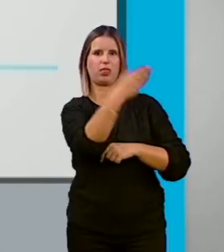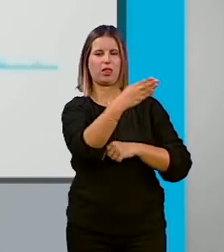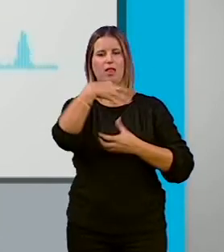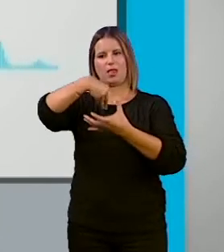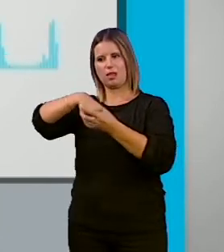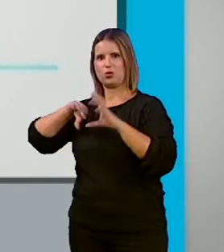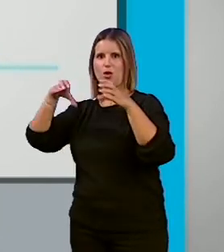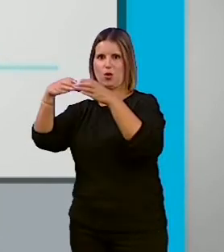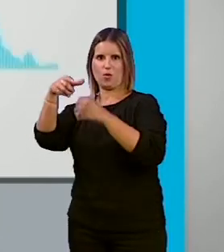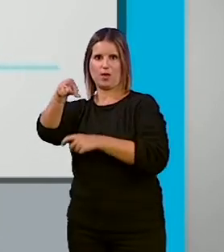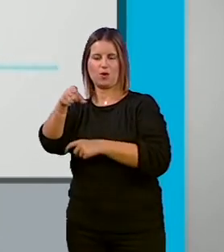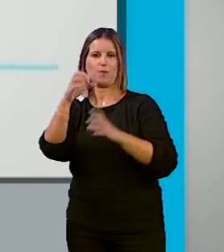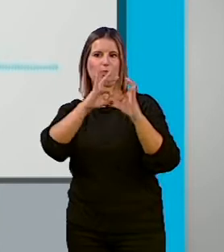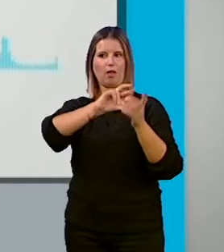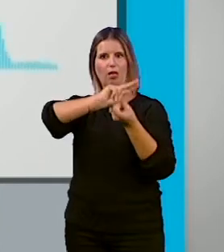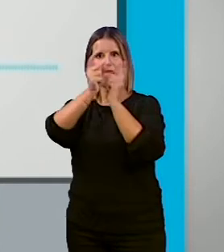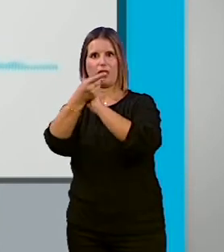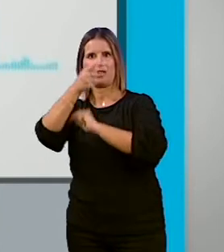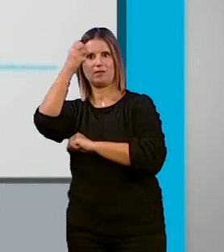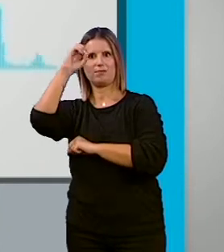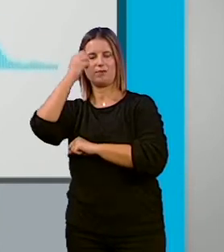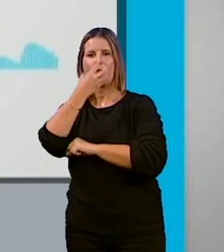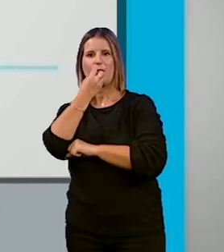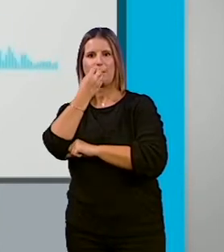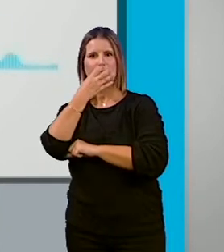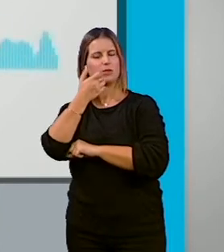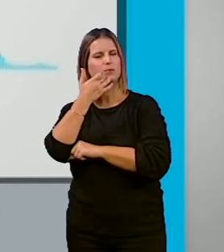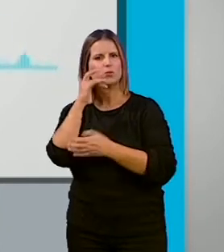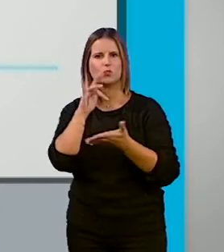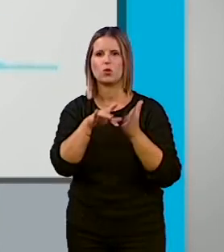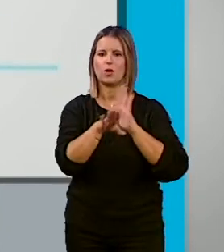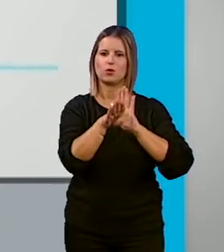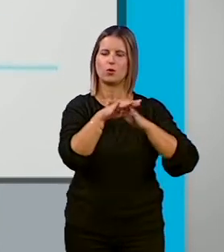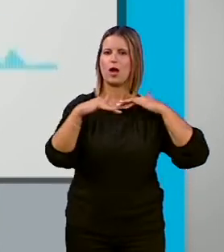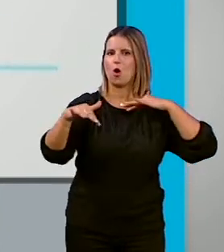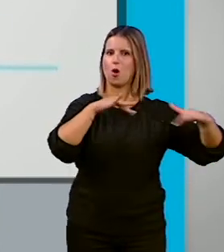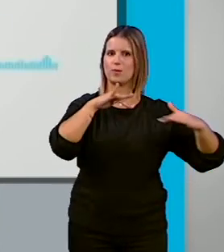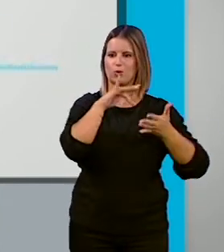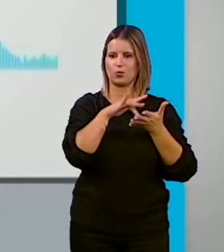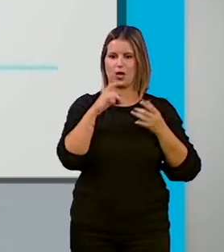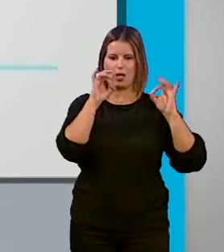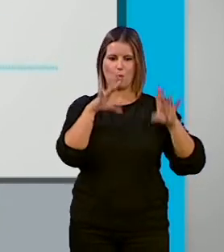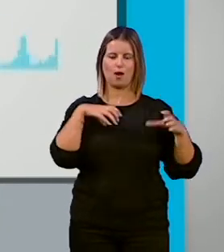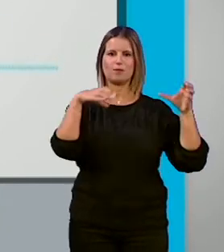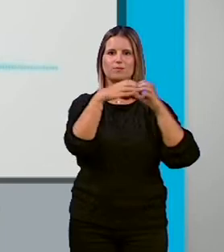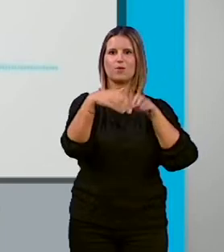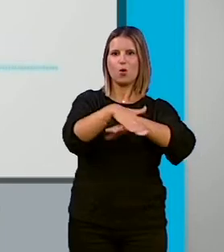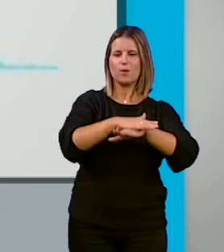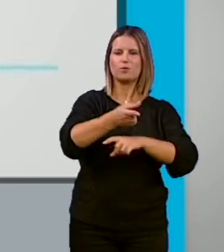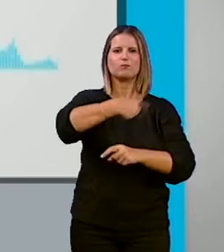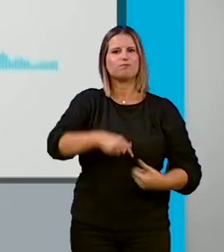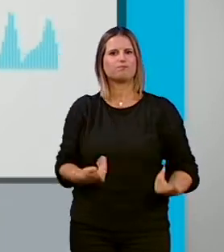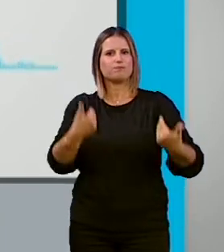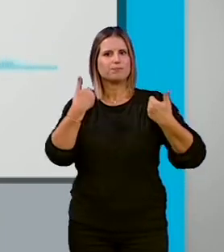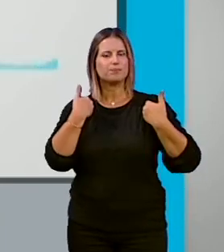seguir trabajando desde el primer momento que asumimos el papel de oposición igual que lo hacíamos cuando gobiernos. Nosotros somos responsables,